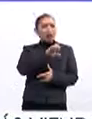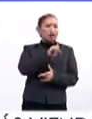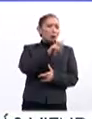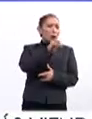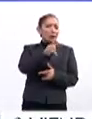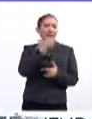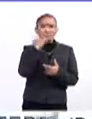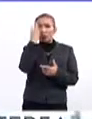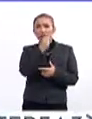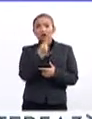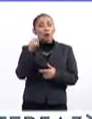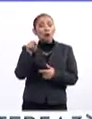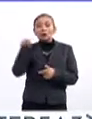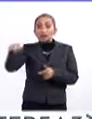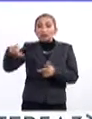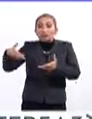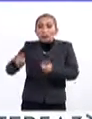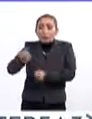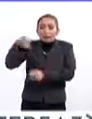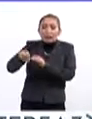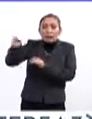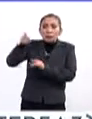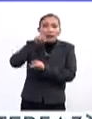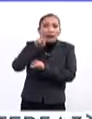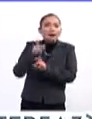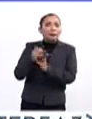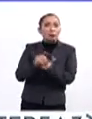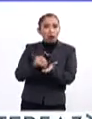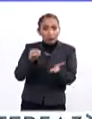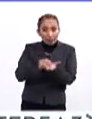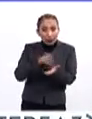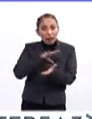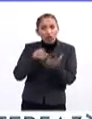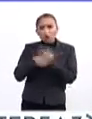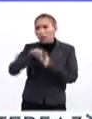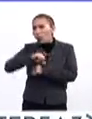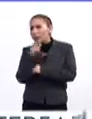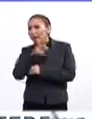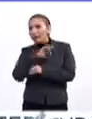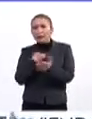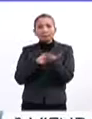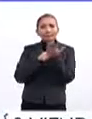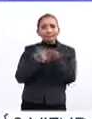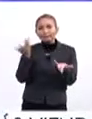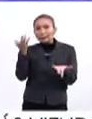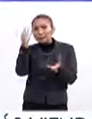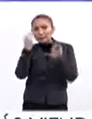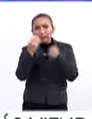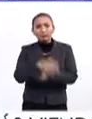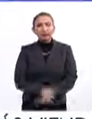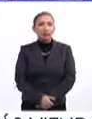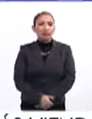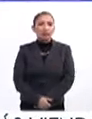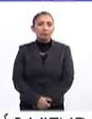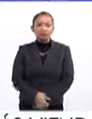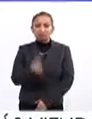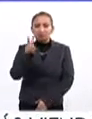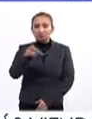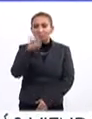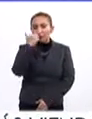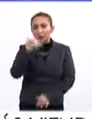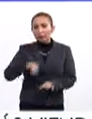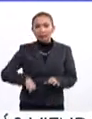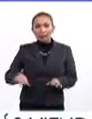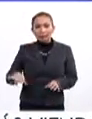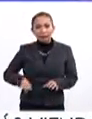fiesta, en los homenajes, sino recuperar a esa mujer que todavía tiene cosas ahí que nos pueden ser muy útiles. Pues toda la razón, Javier. Pues